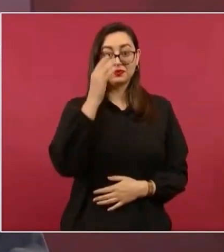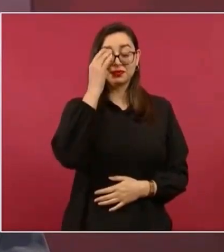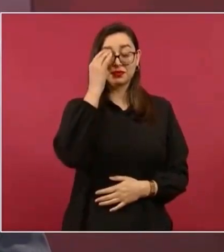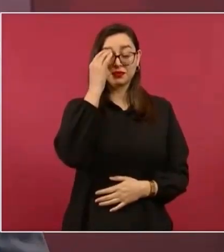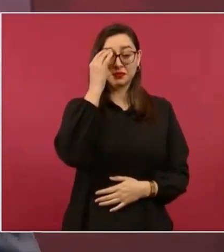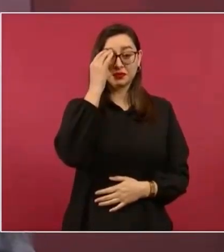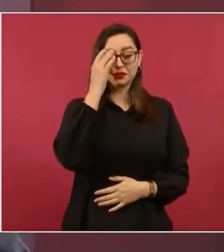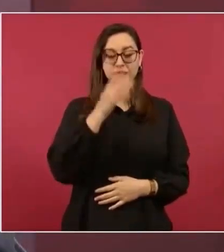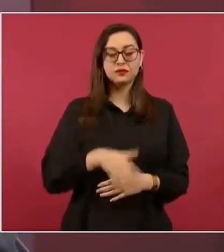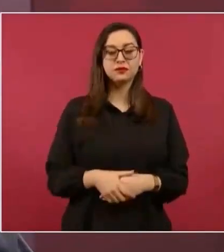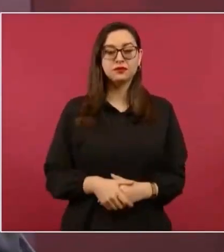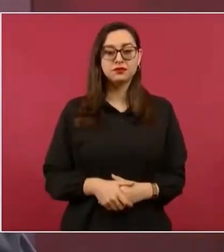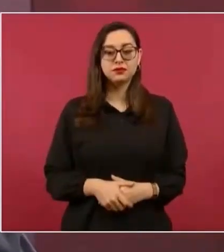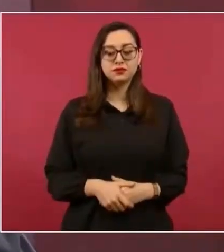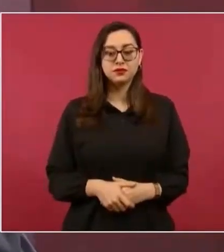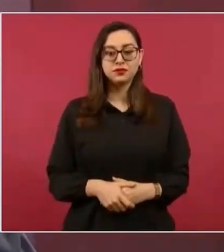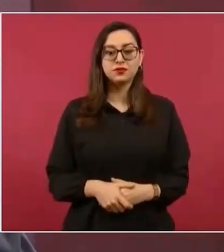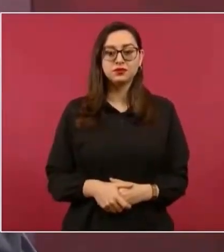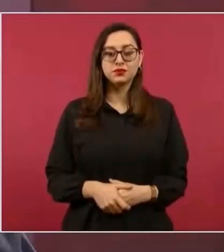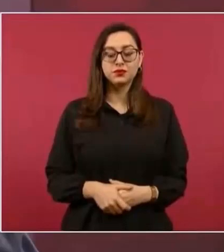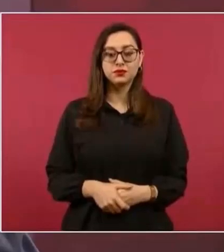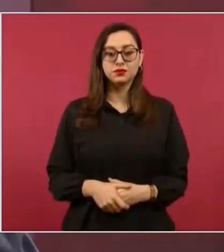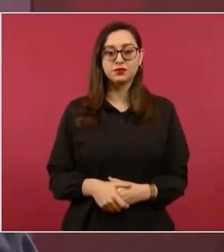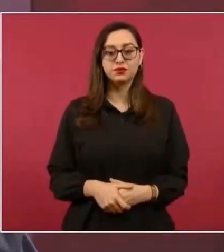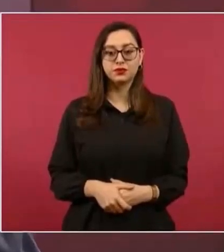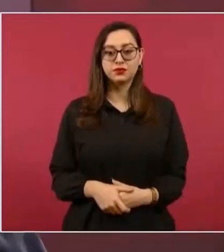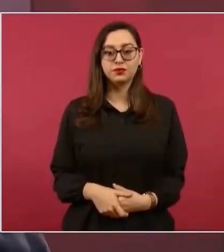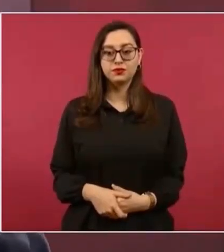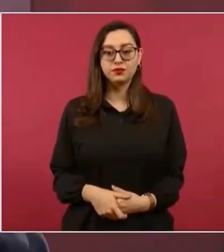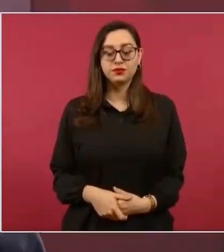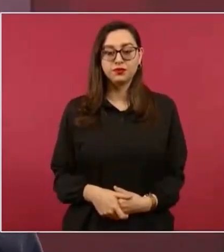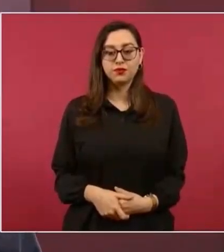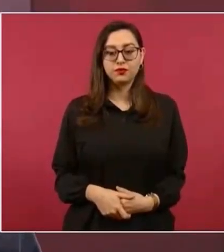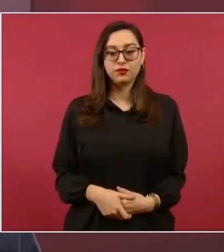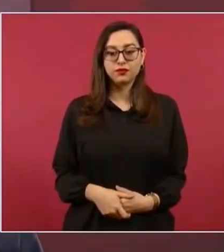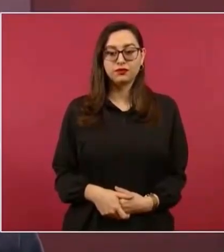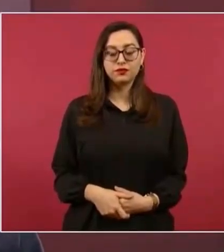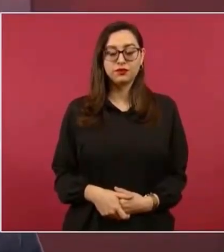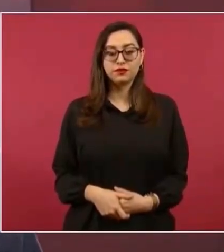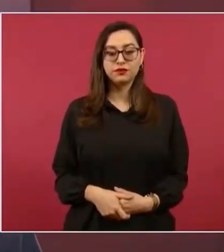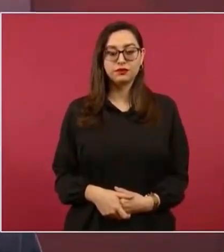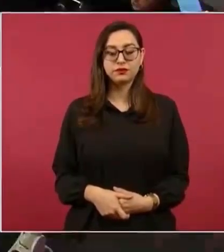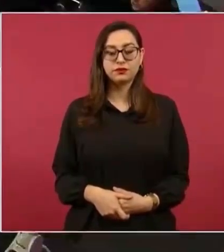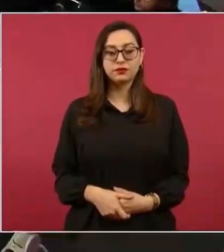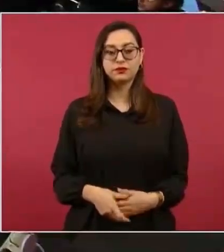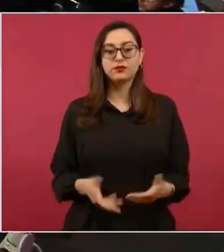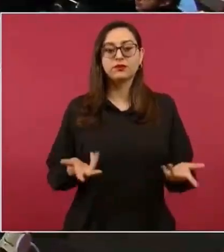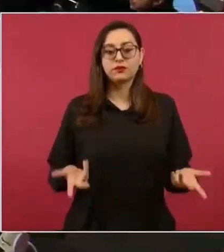Por eso, la Suprema Corte nos echó abajo